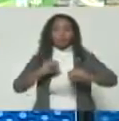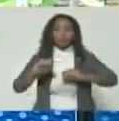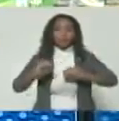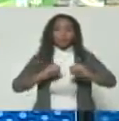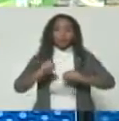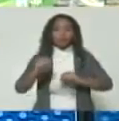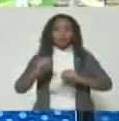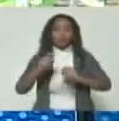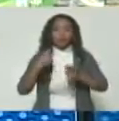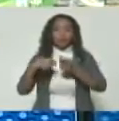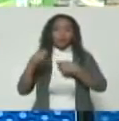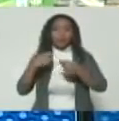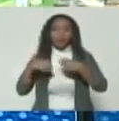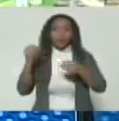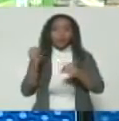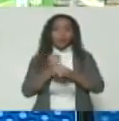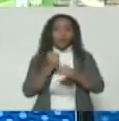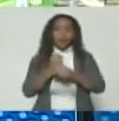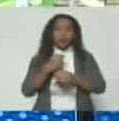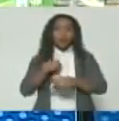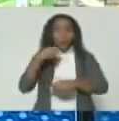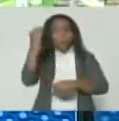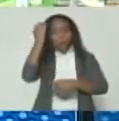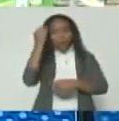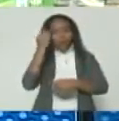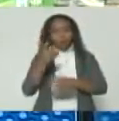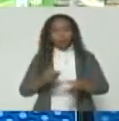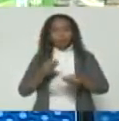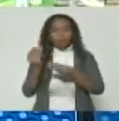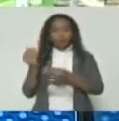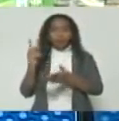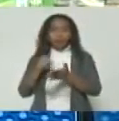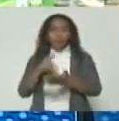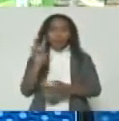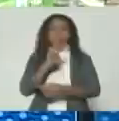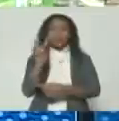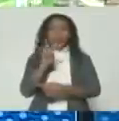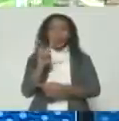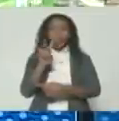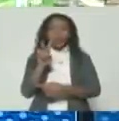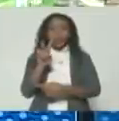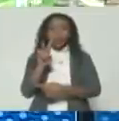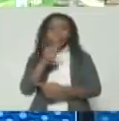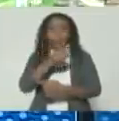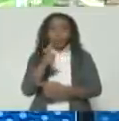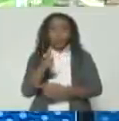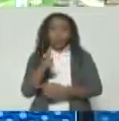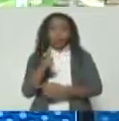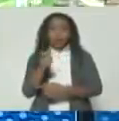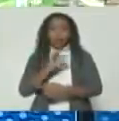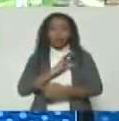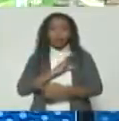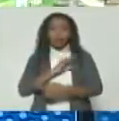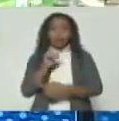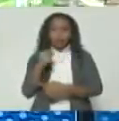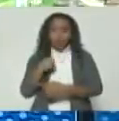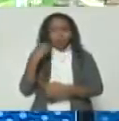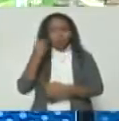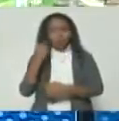comer, si trabaje. Es lo que estoy pensando, dado que llegamos a 22 casos por 100 mil. Creo que es el momento.